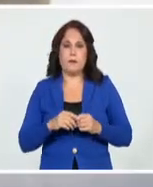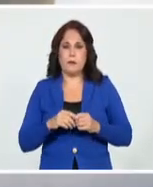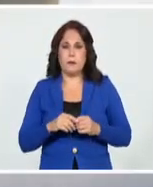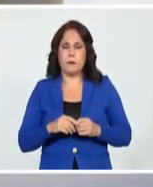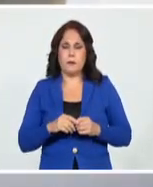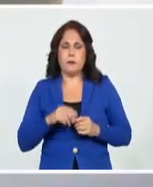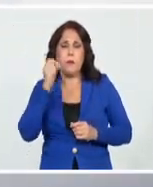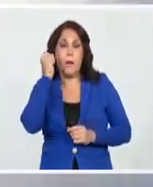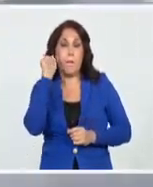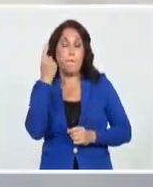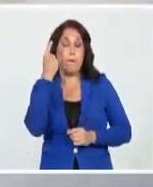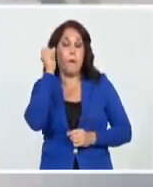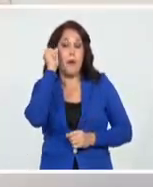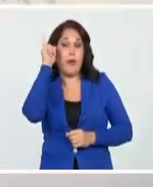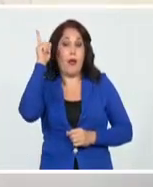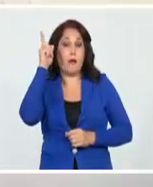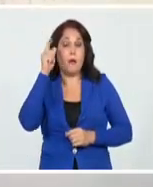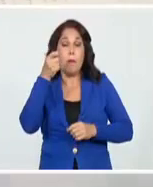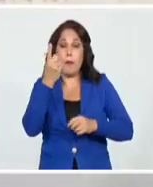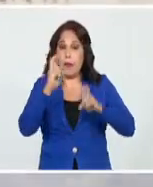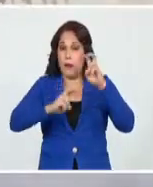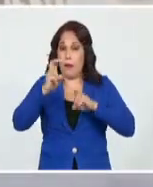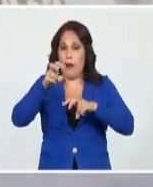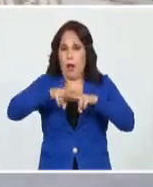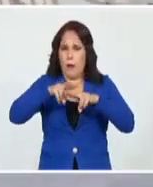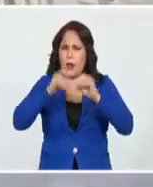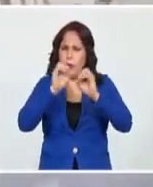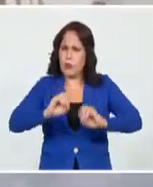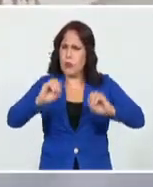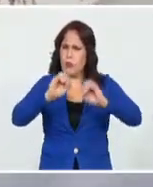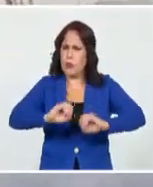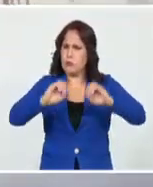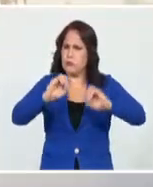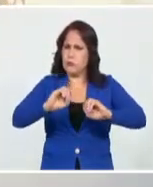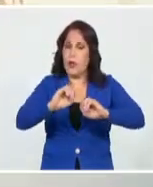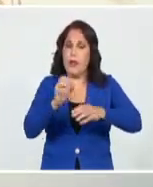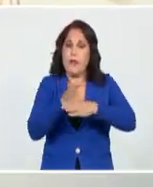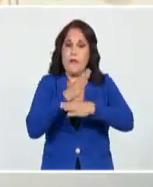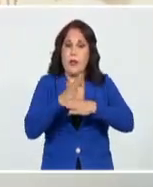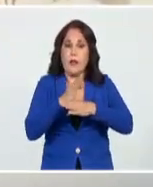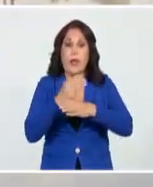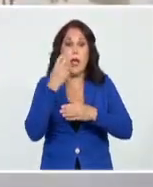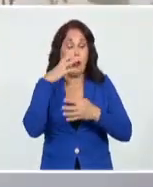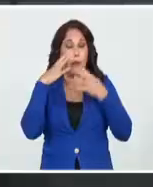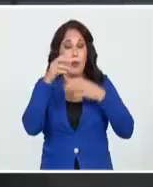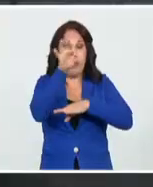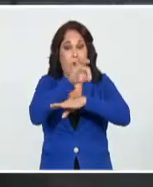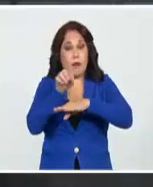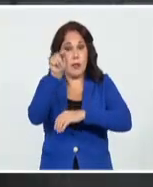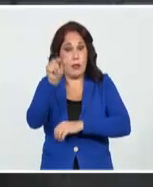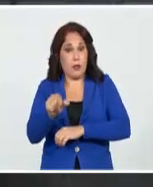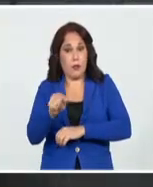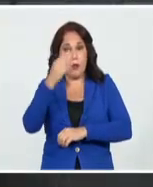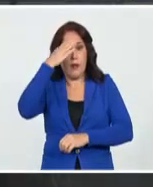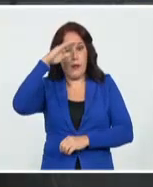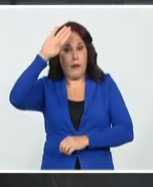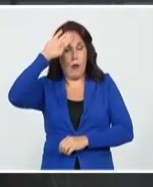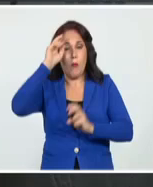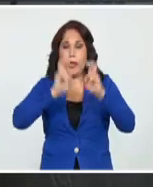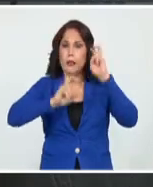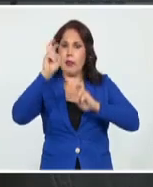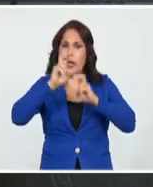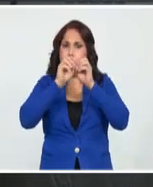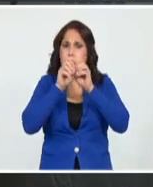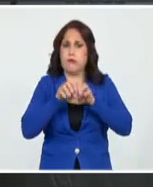El primer taller se hace en La Habana, se organiza a partir de la presencia de varios importantes diseñadores del país y por supuesto este taller se